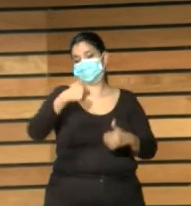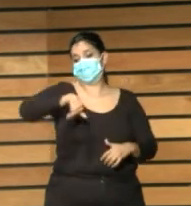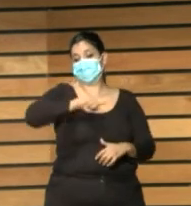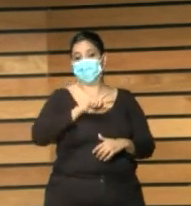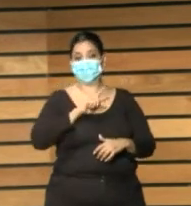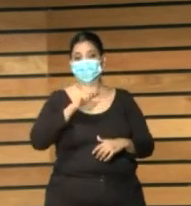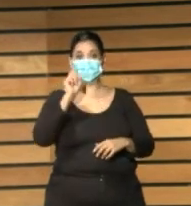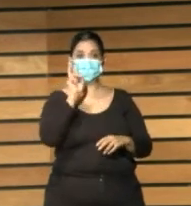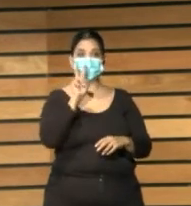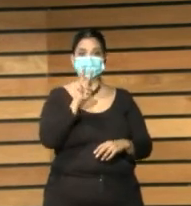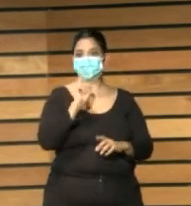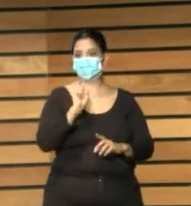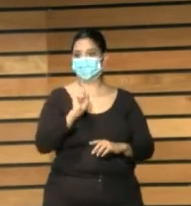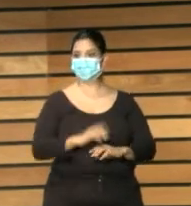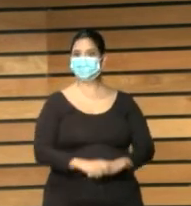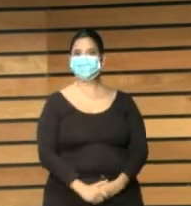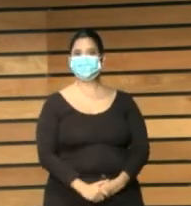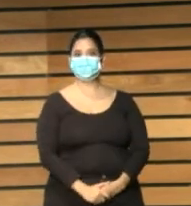observamos